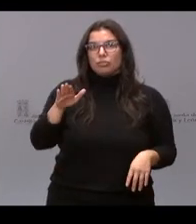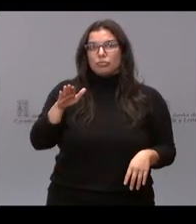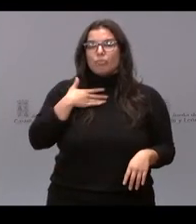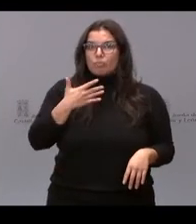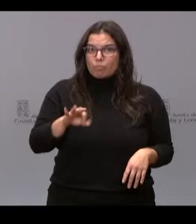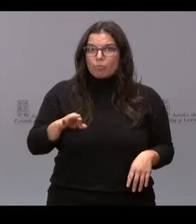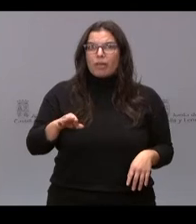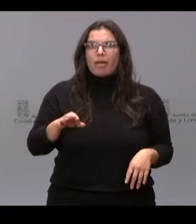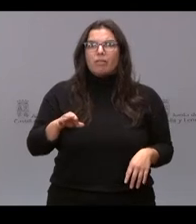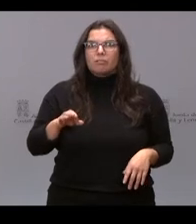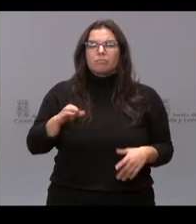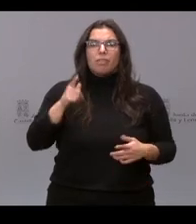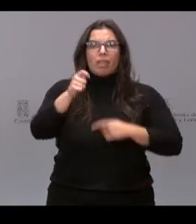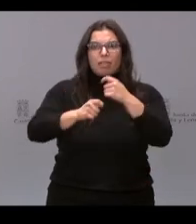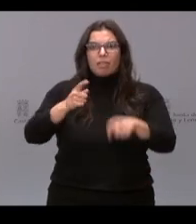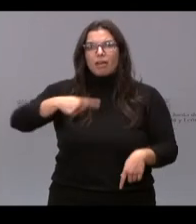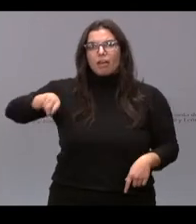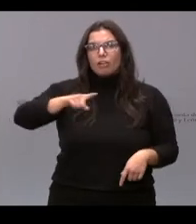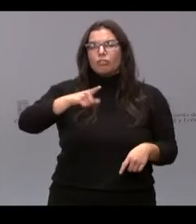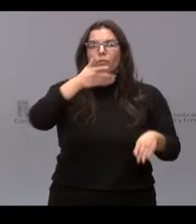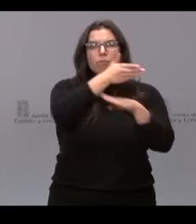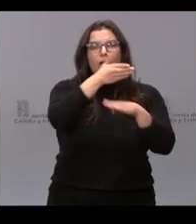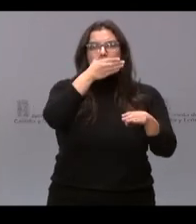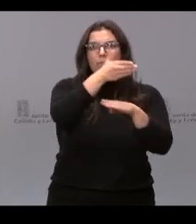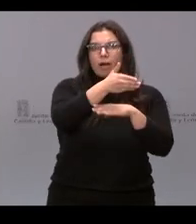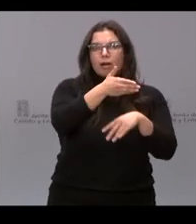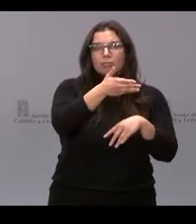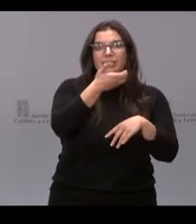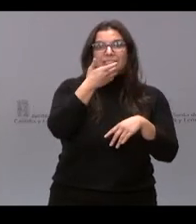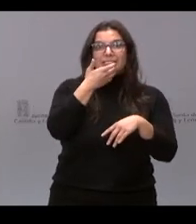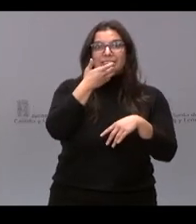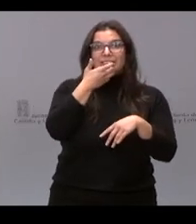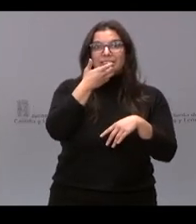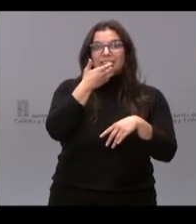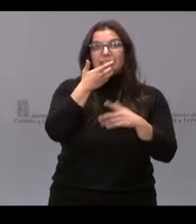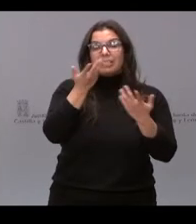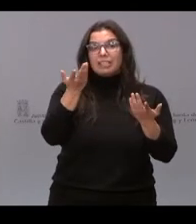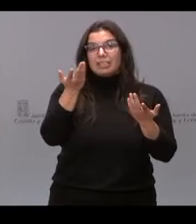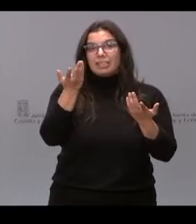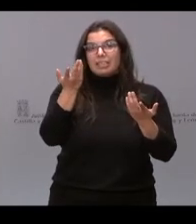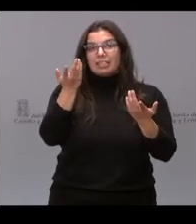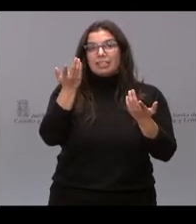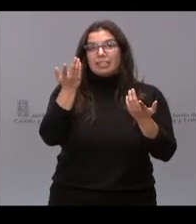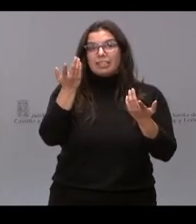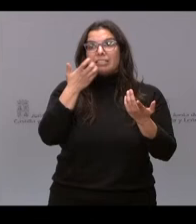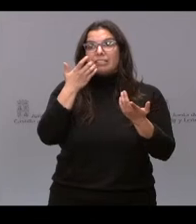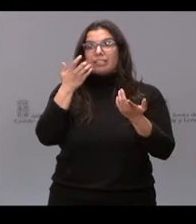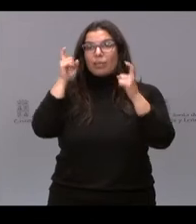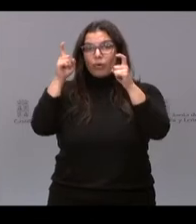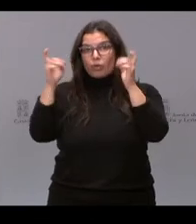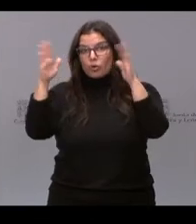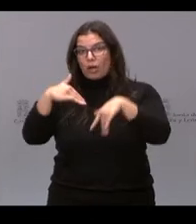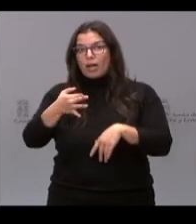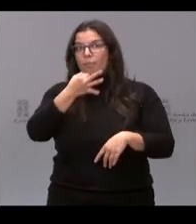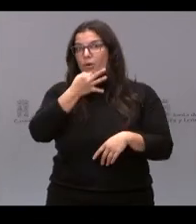permitir que podáis ir cuando no haya educación, por la